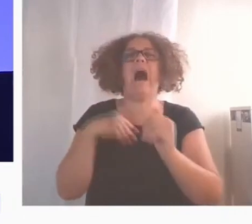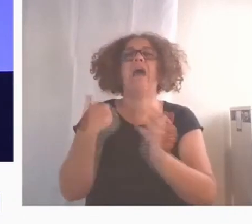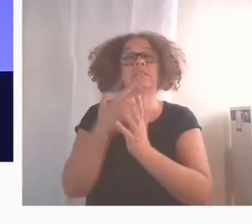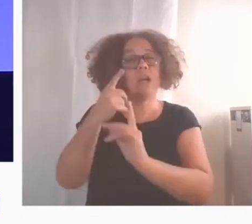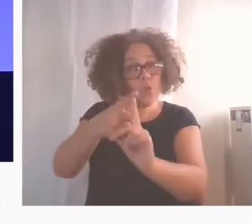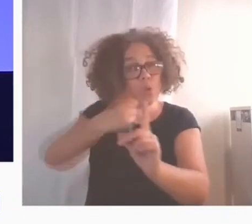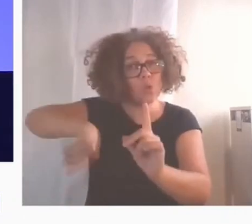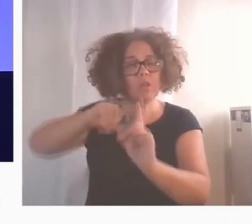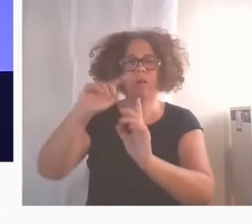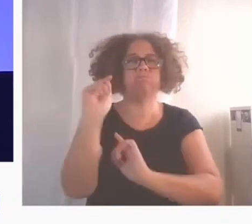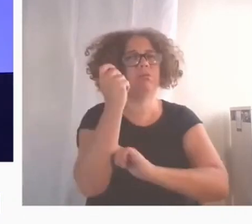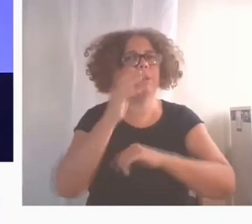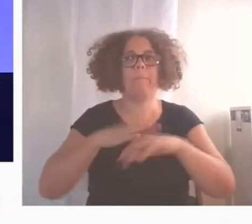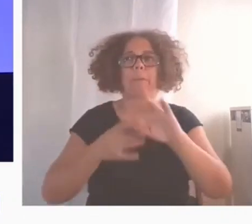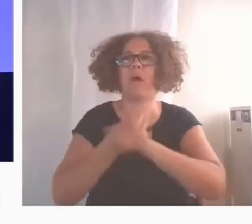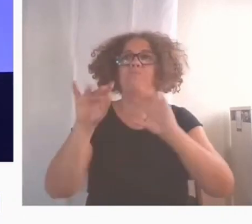para todos. Muchas gracias.